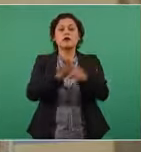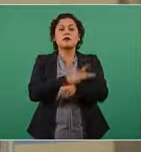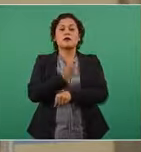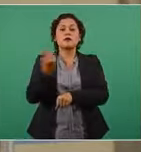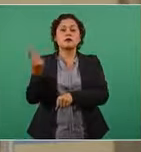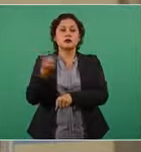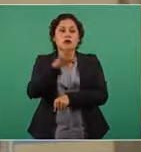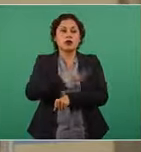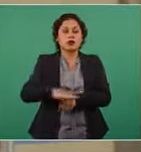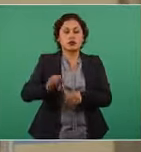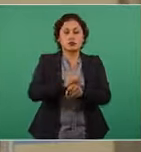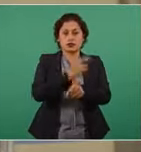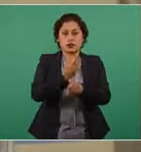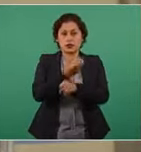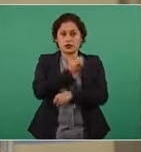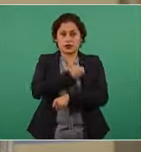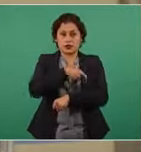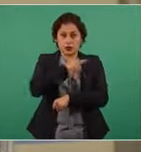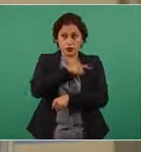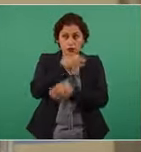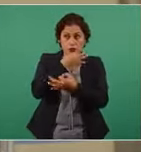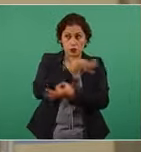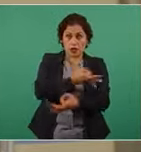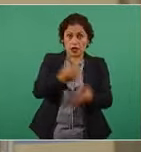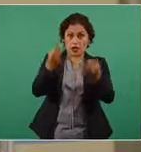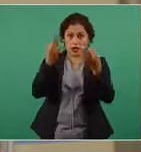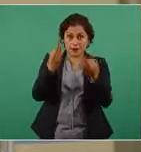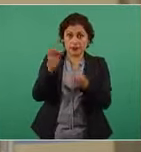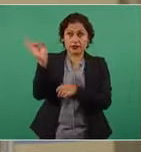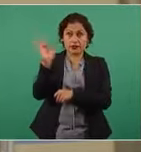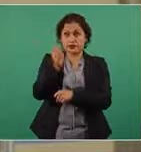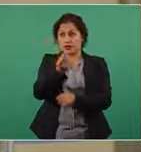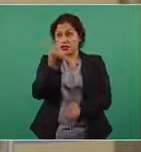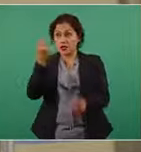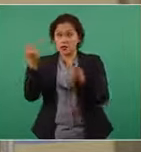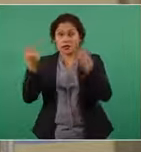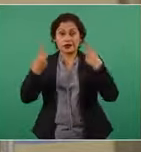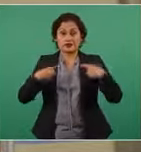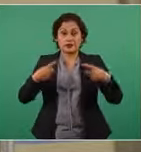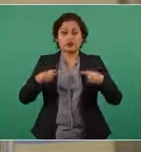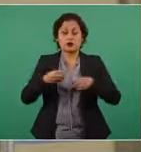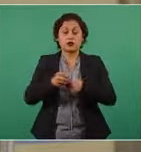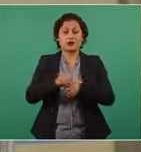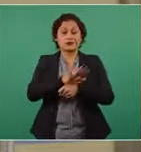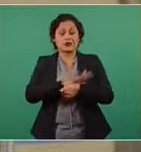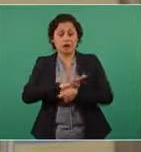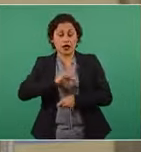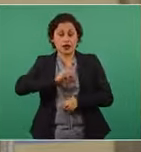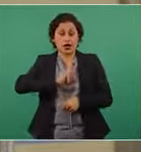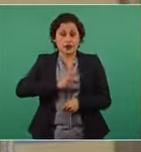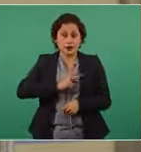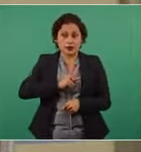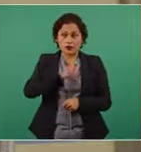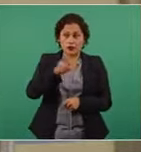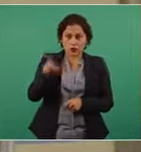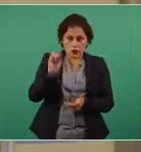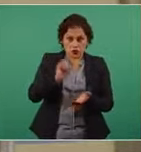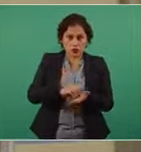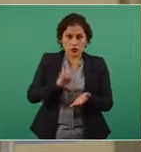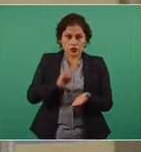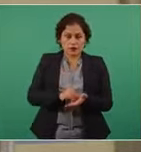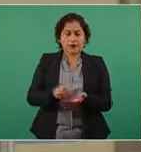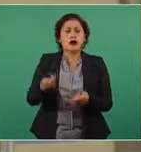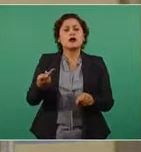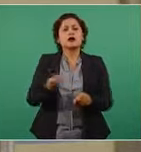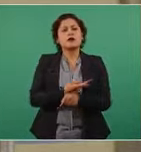a las personas que se encuentren contagiadas por el virus o en este caso sigan dando positivos, ¿cuál sería